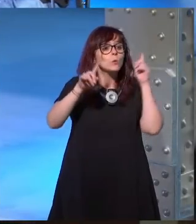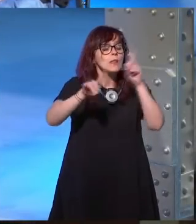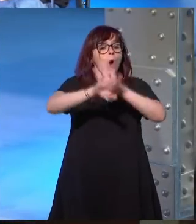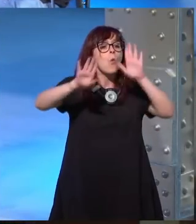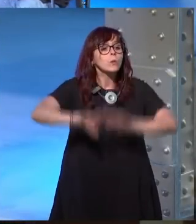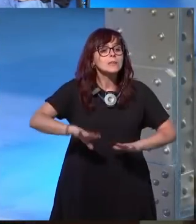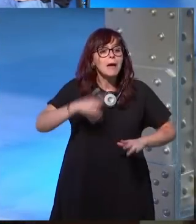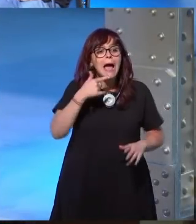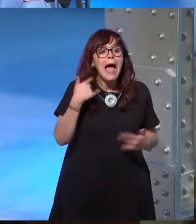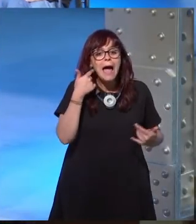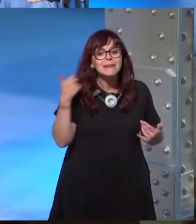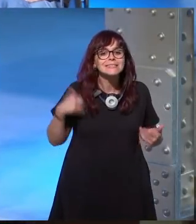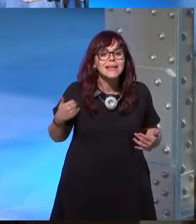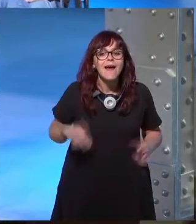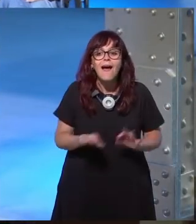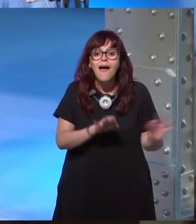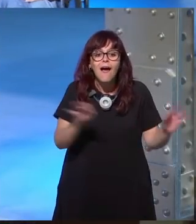me han dicho por aquí o sea que